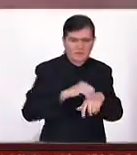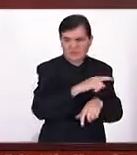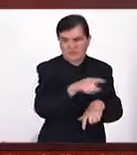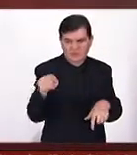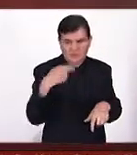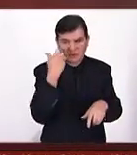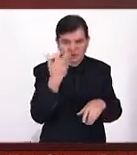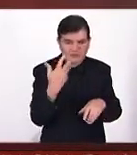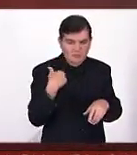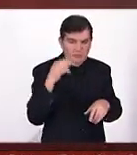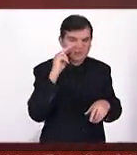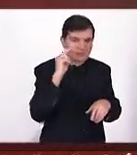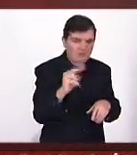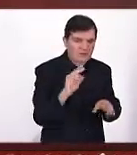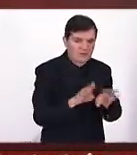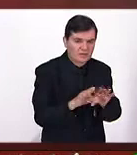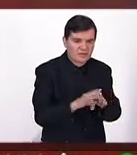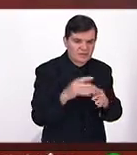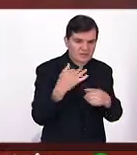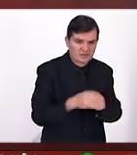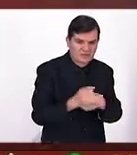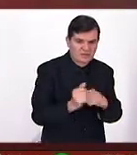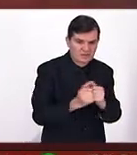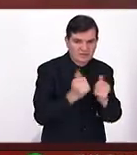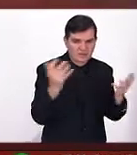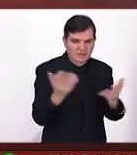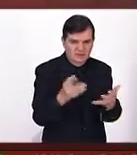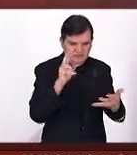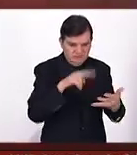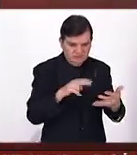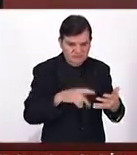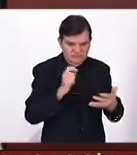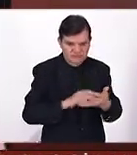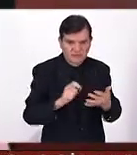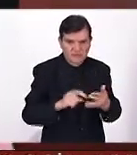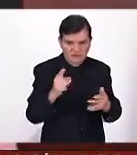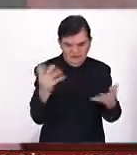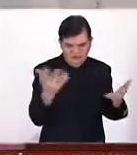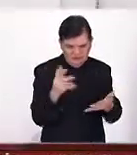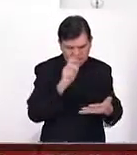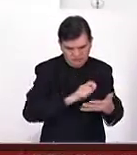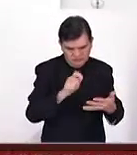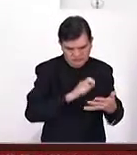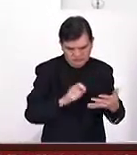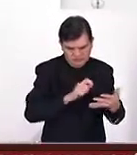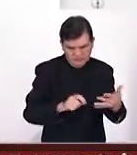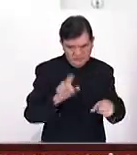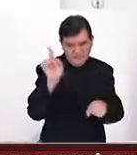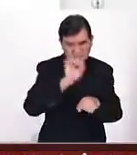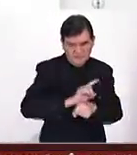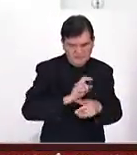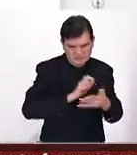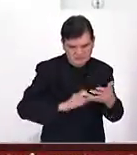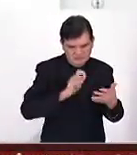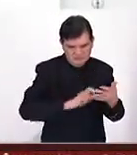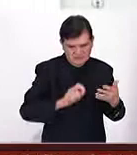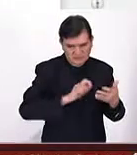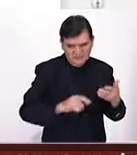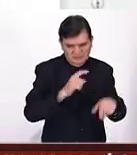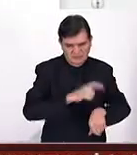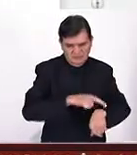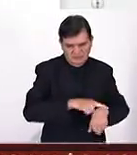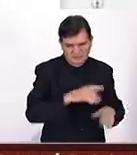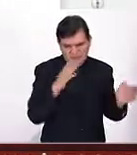el que quiera pueda verlo mientras lo hace. Así es, él está escribiendo todo el día, bueno, en